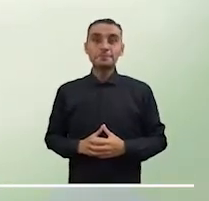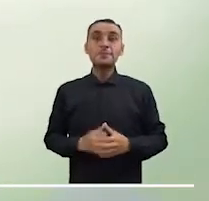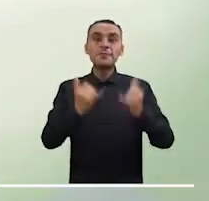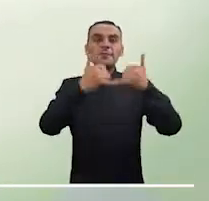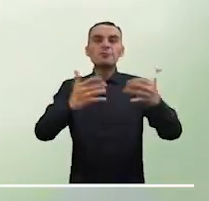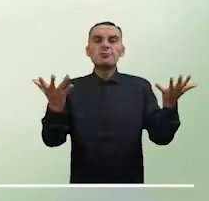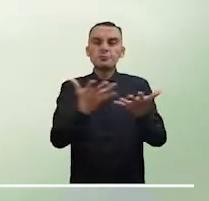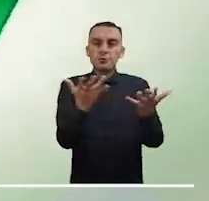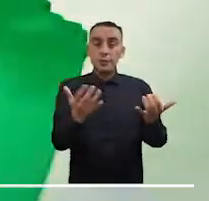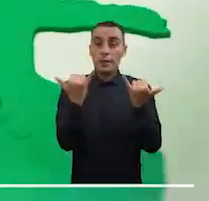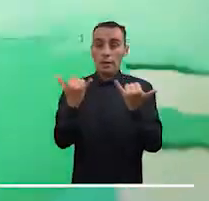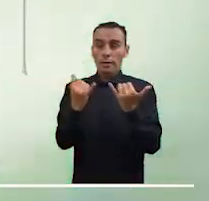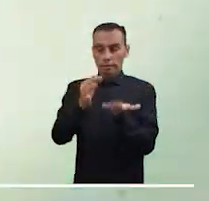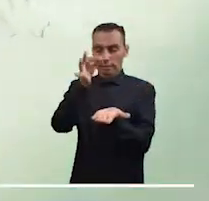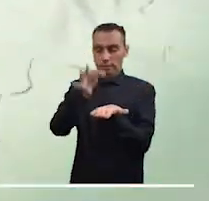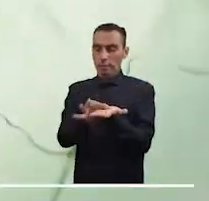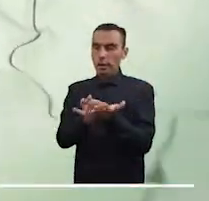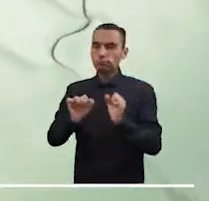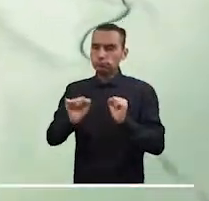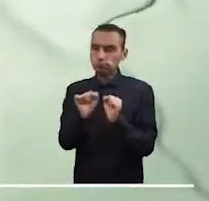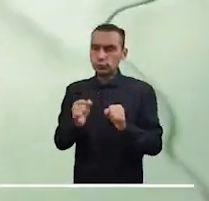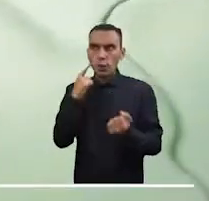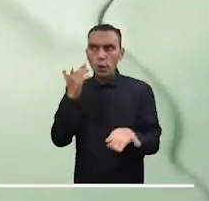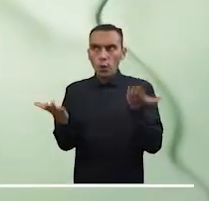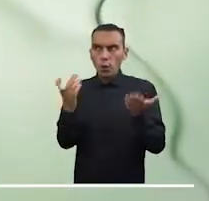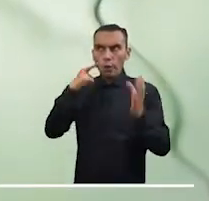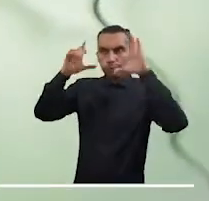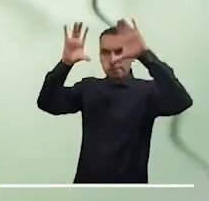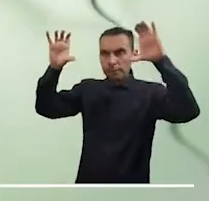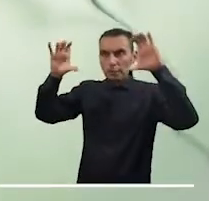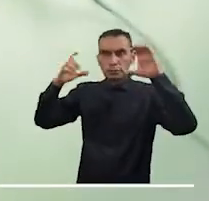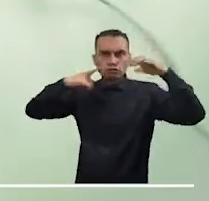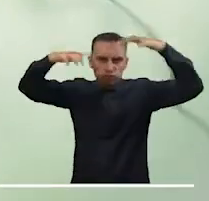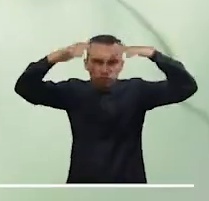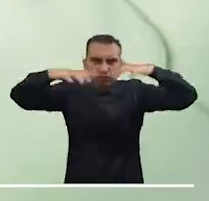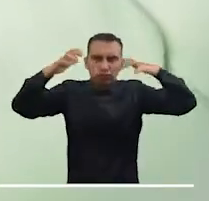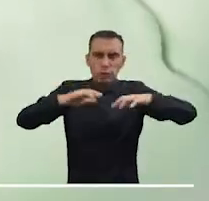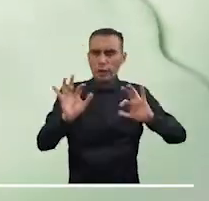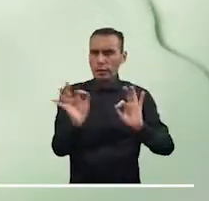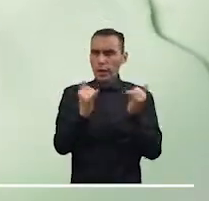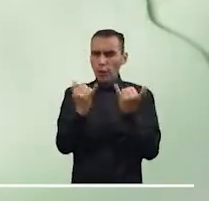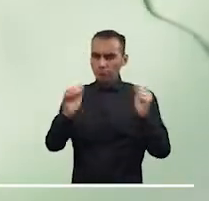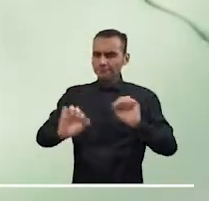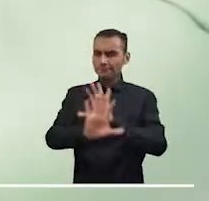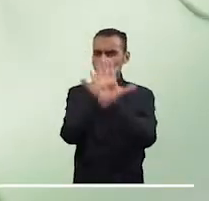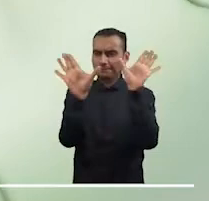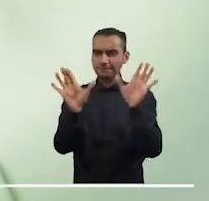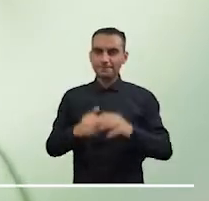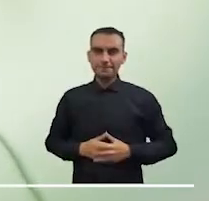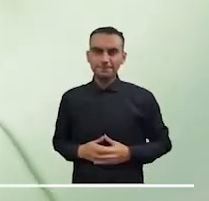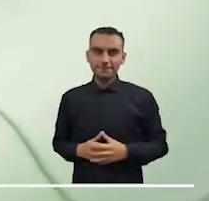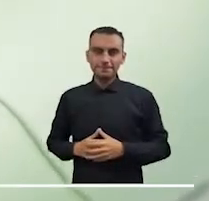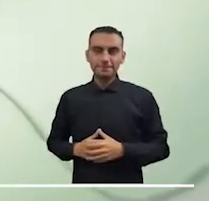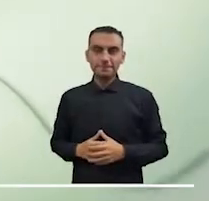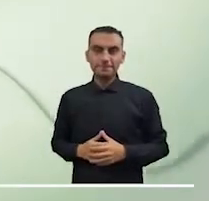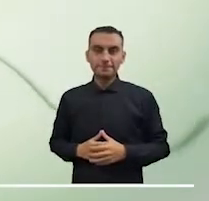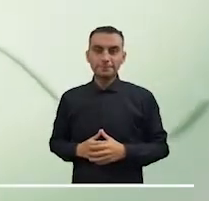Finalizamos con la capital, donde se espera un cielo parcialmente nublado. No se esperan lluvias en la ciudad durante las primeras horas del día.